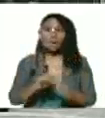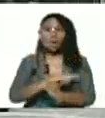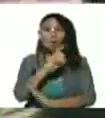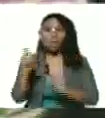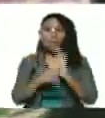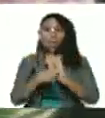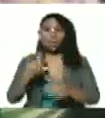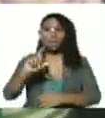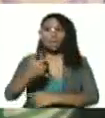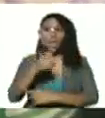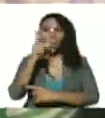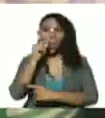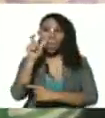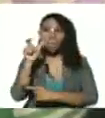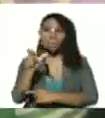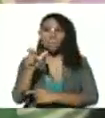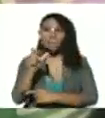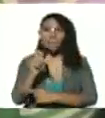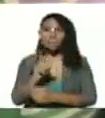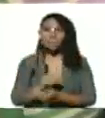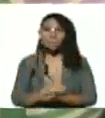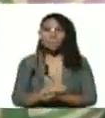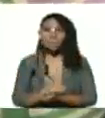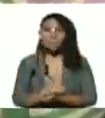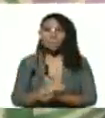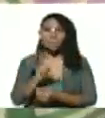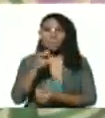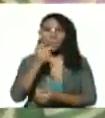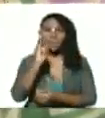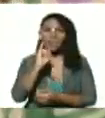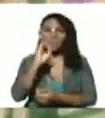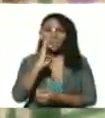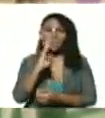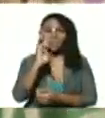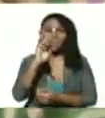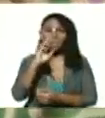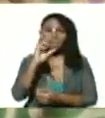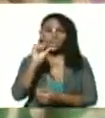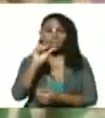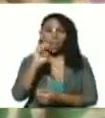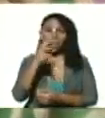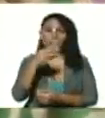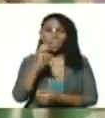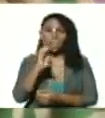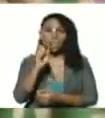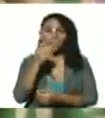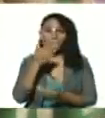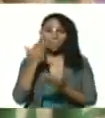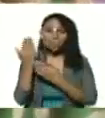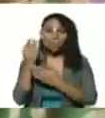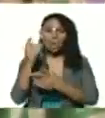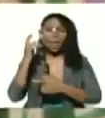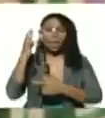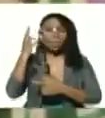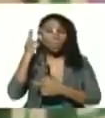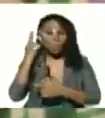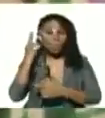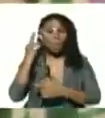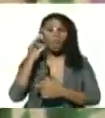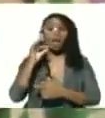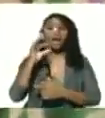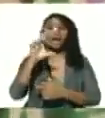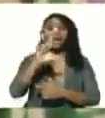división Giuseppe Cassiopo y la ciudadana Lilian Francia representante del poder